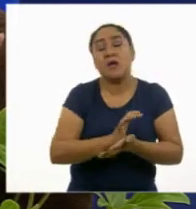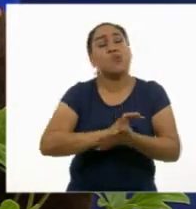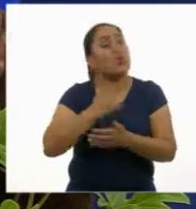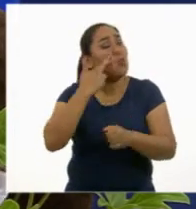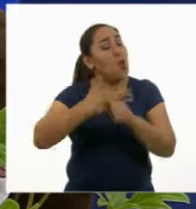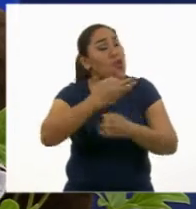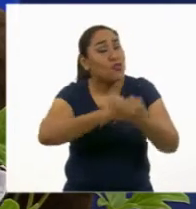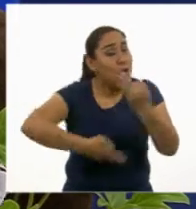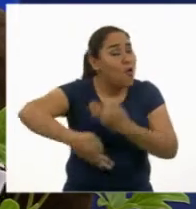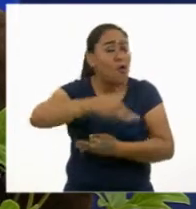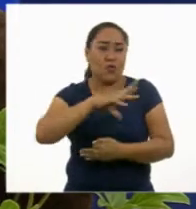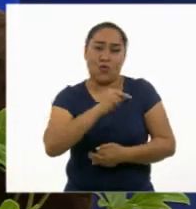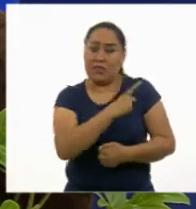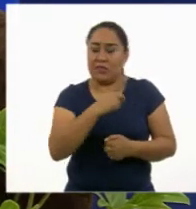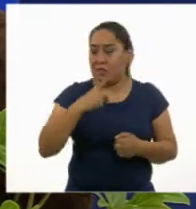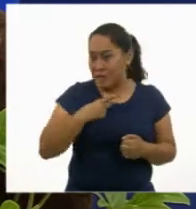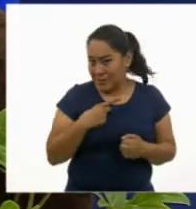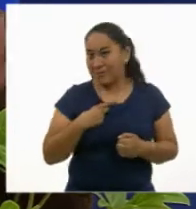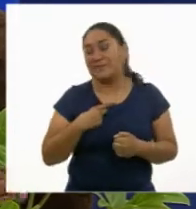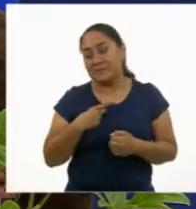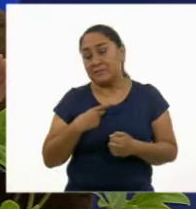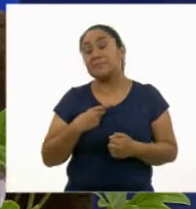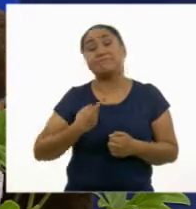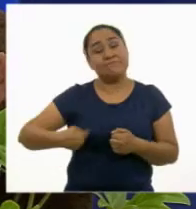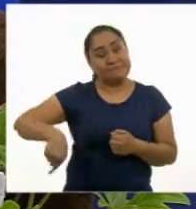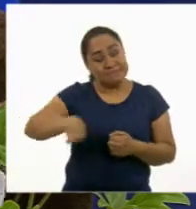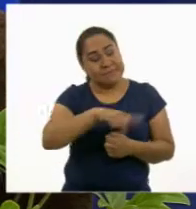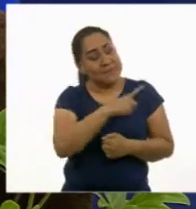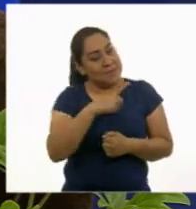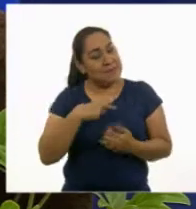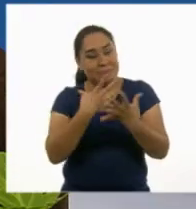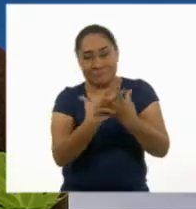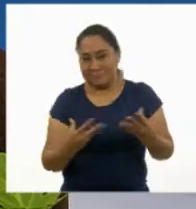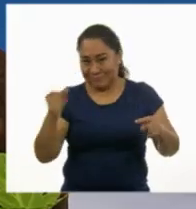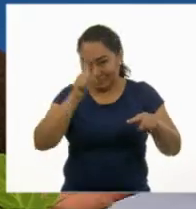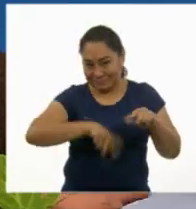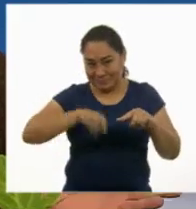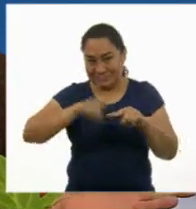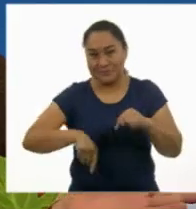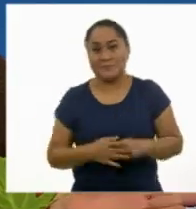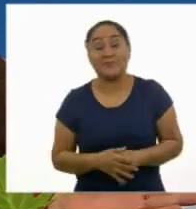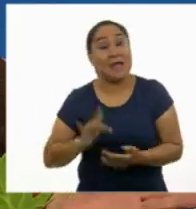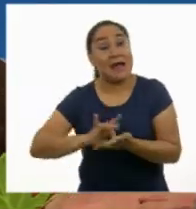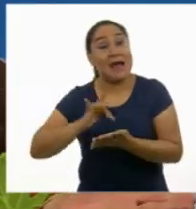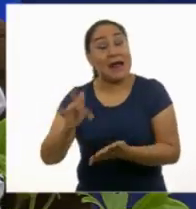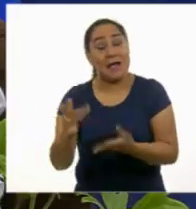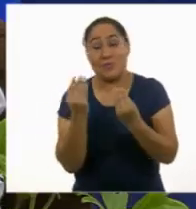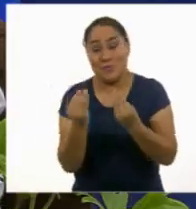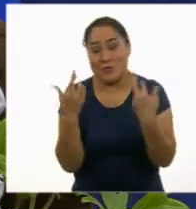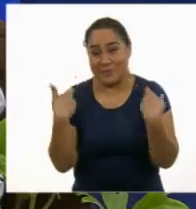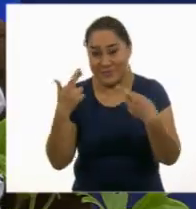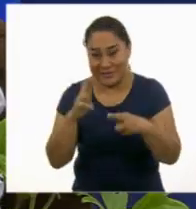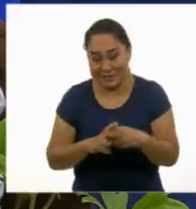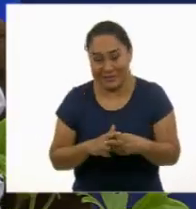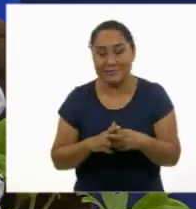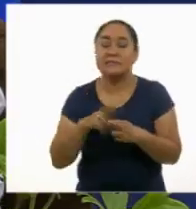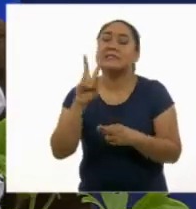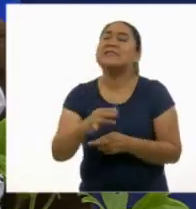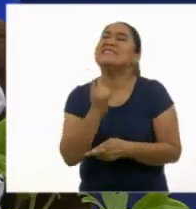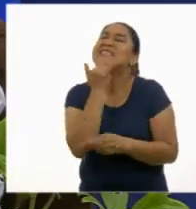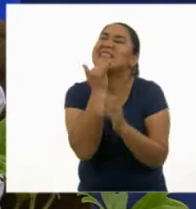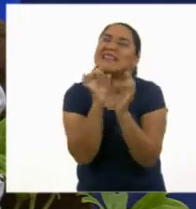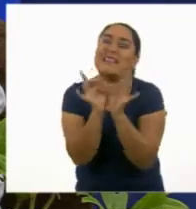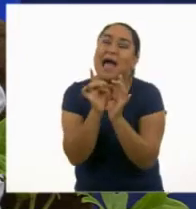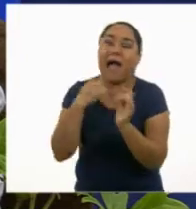todos y todas. Debemos y tenemos que resolverlo. Maestra, muchas gracias por estas lecciones y, de nuevo, una gran